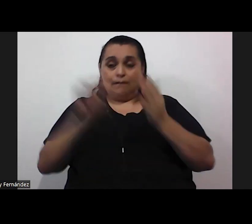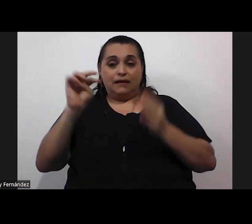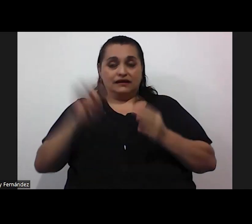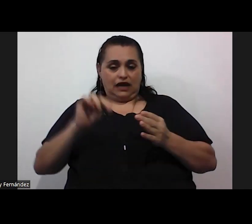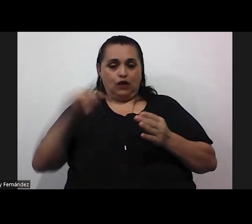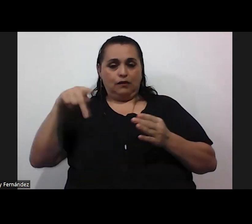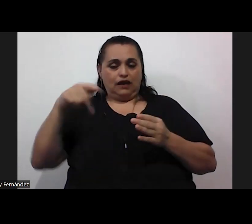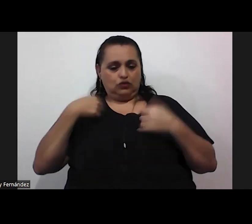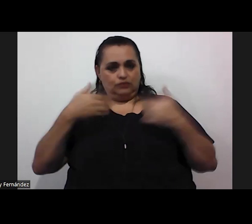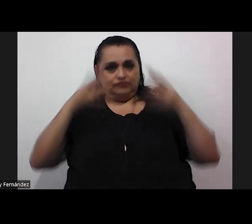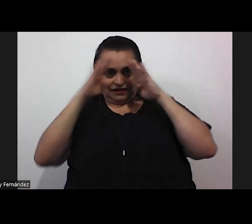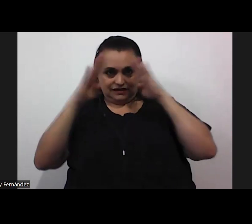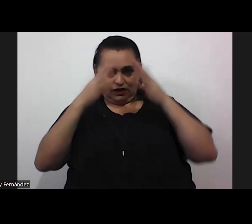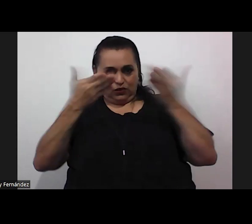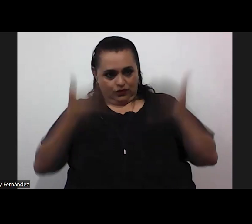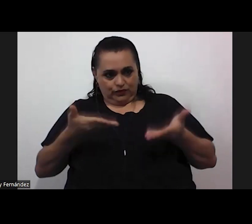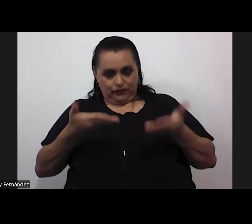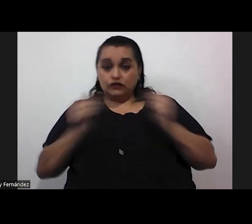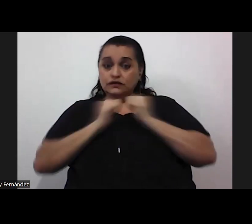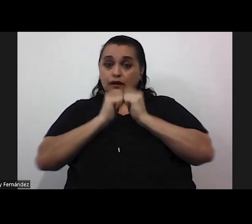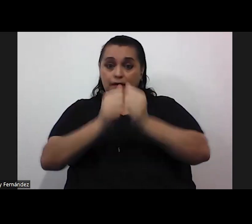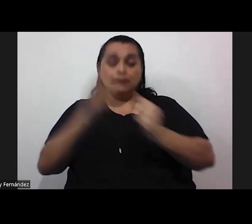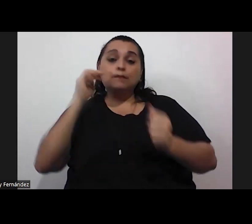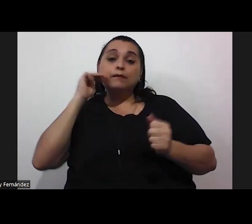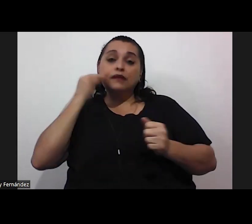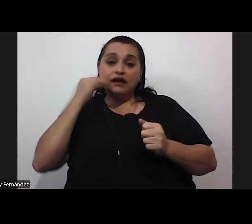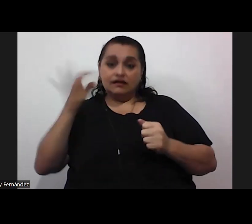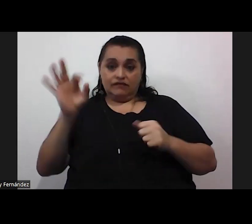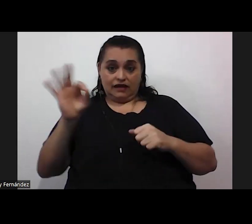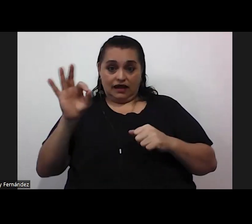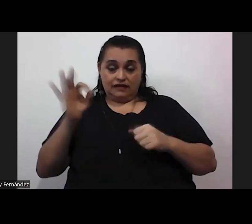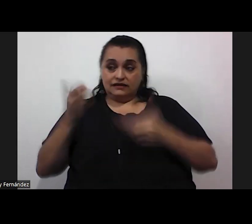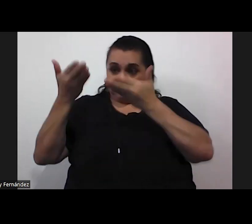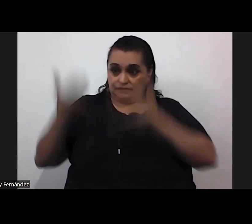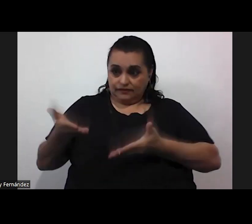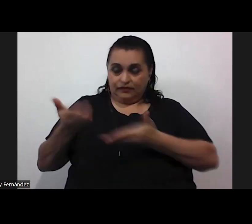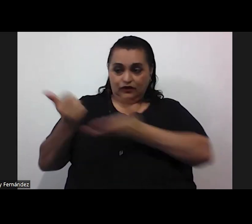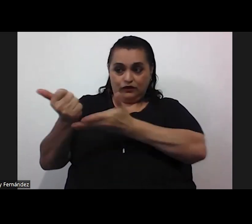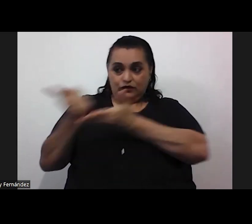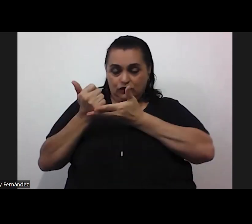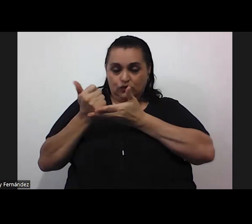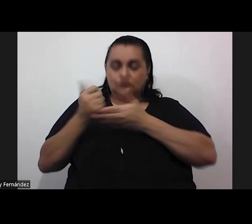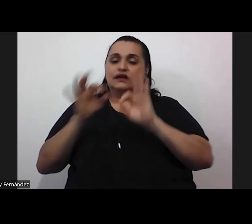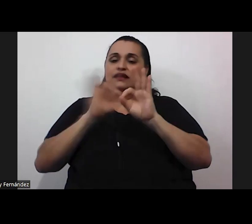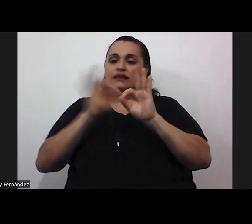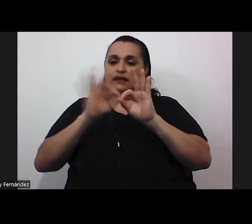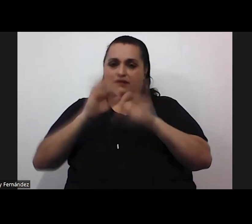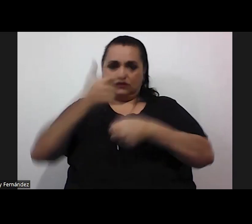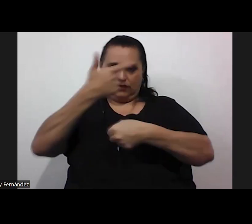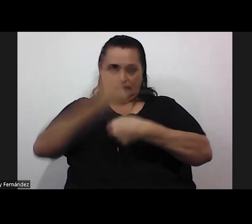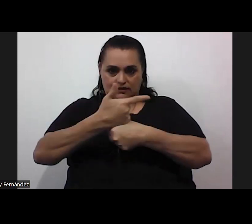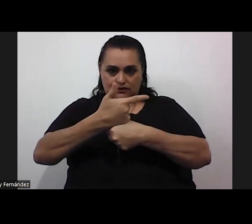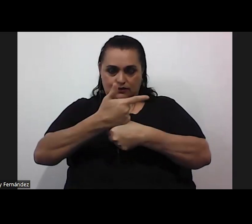les saluda. Además, también nos acompaña Magali Fernández, quien nos está colaborando con la interpretación